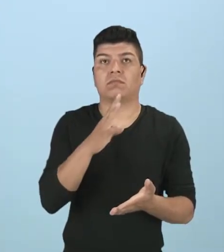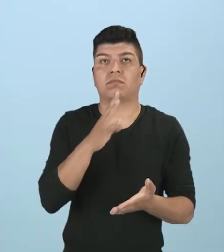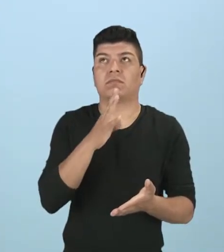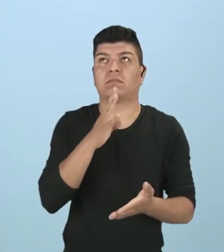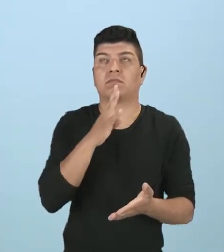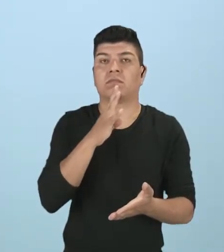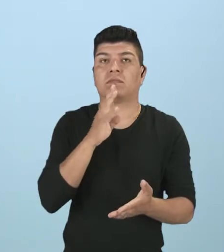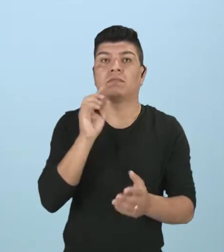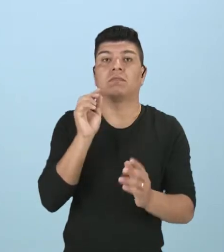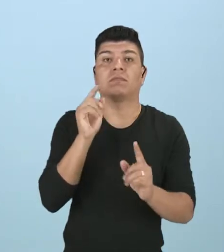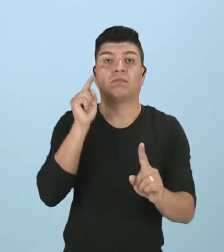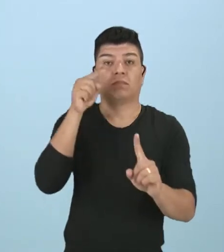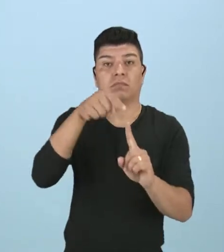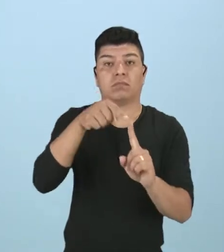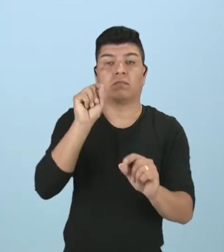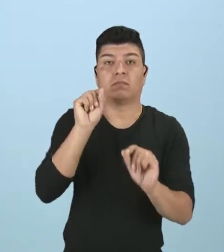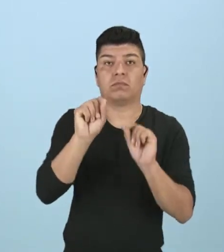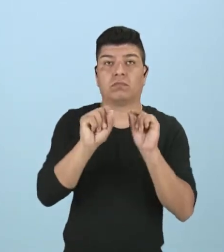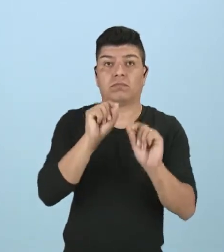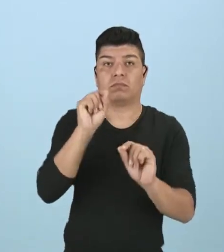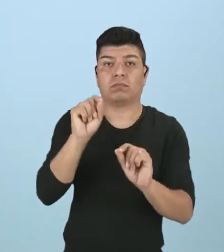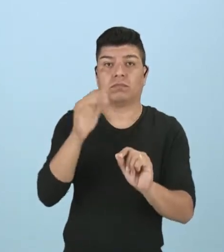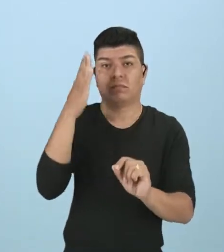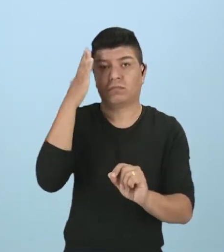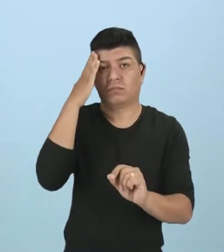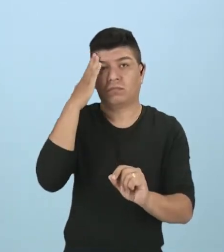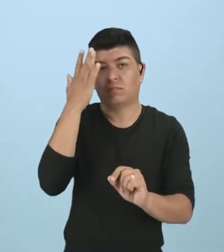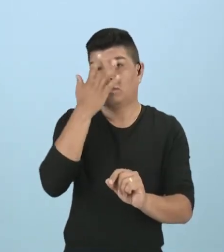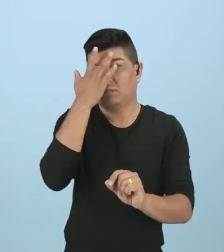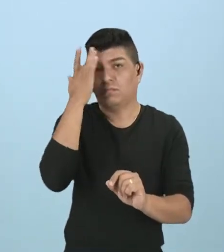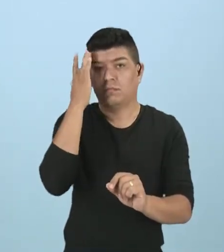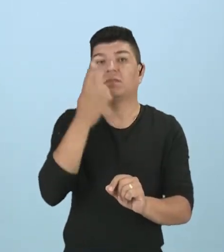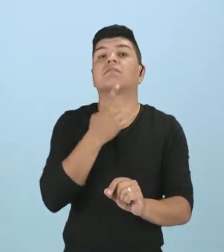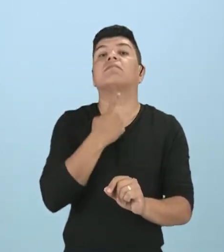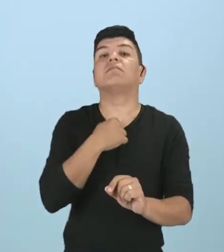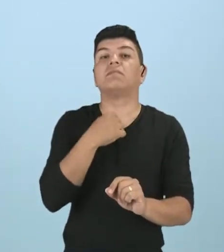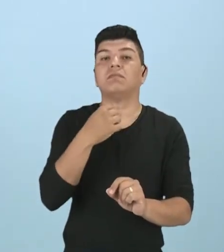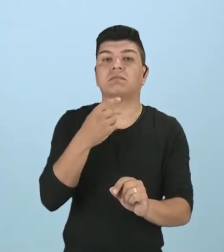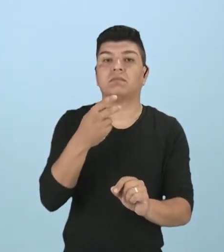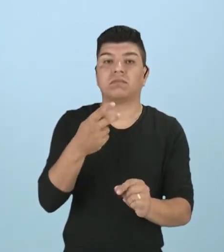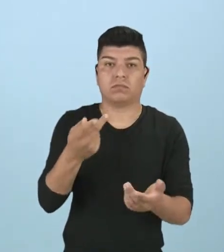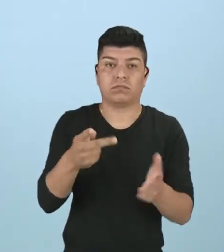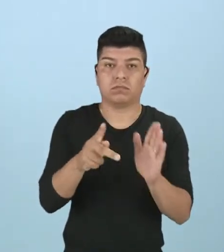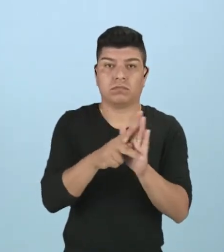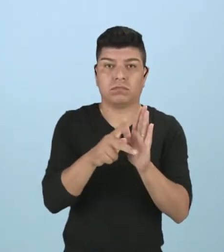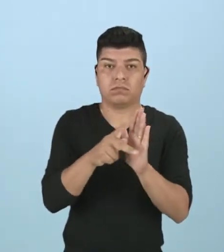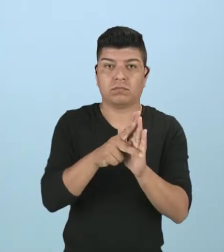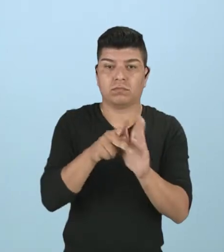finalidad despertar el interés de la opinión pública.